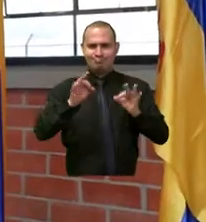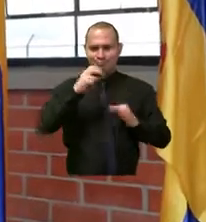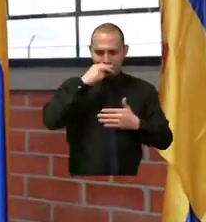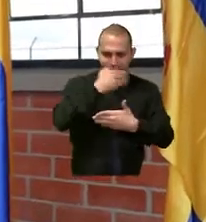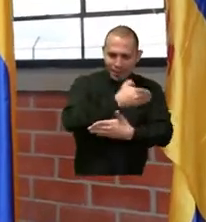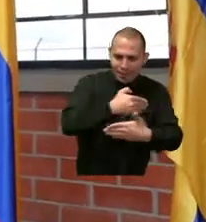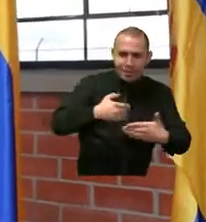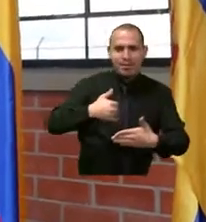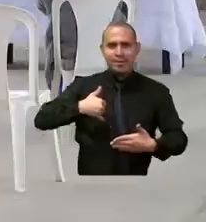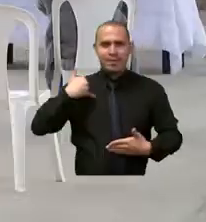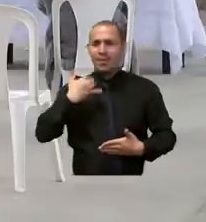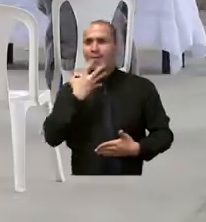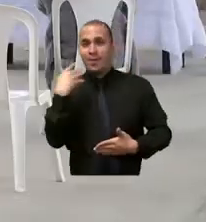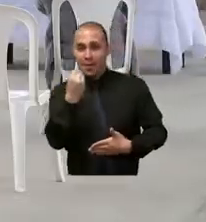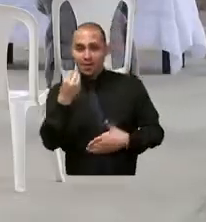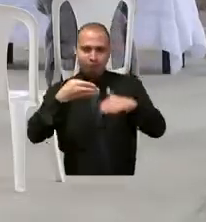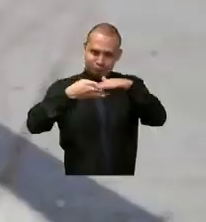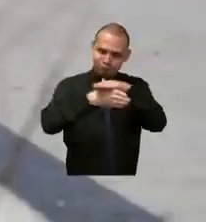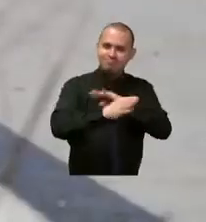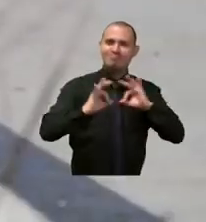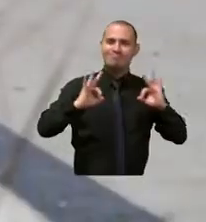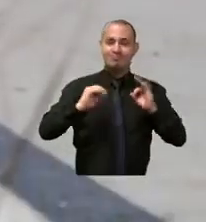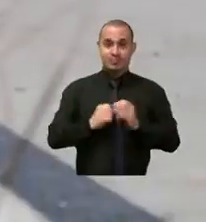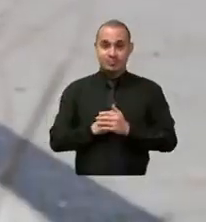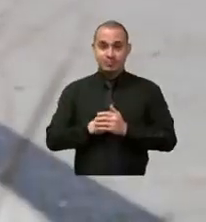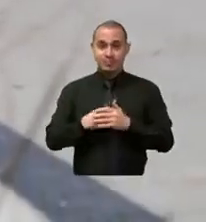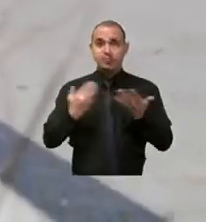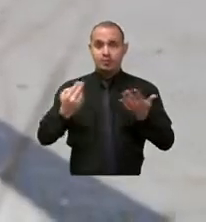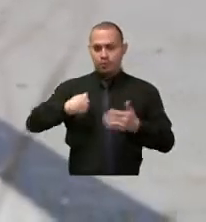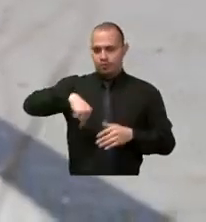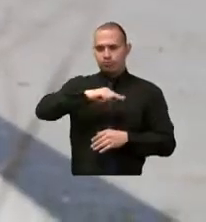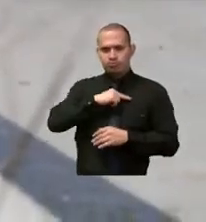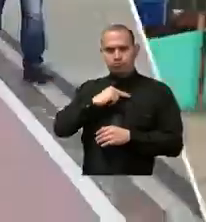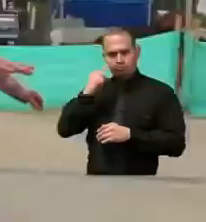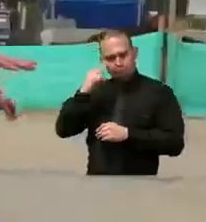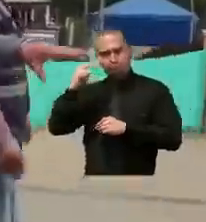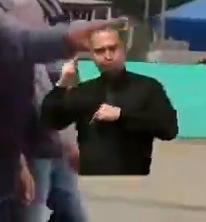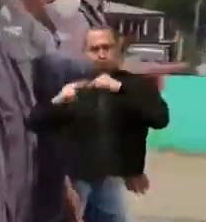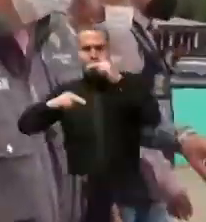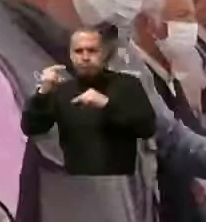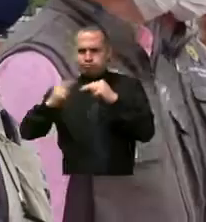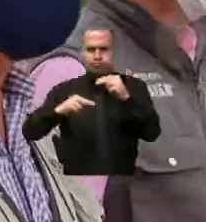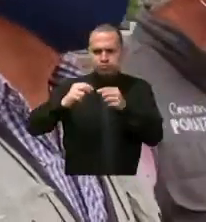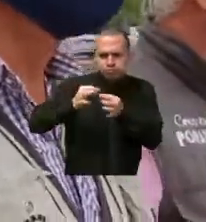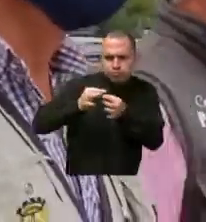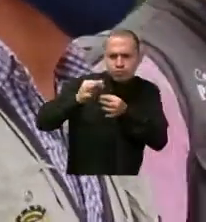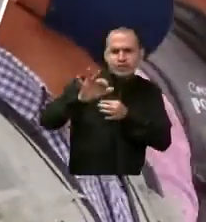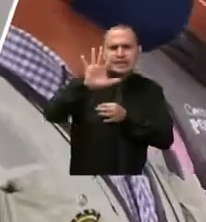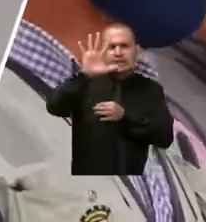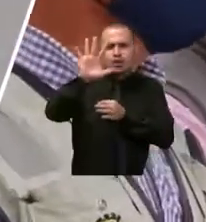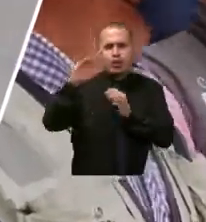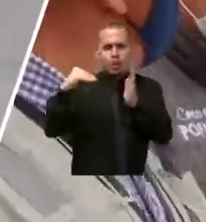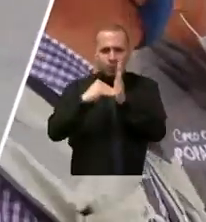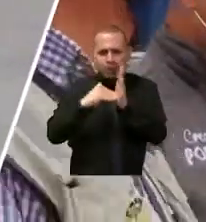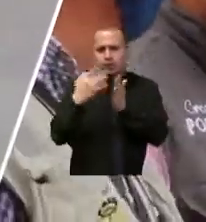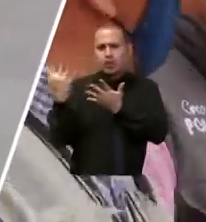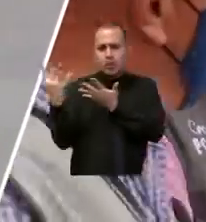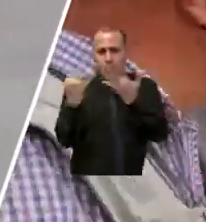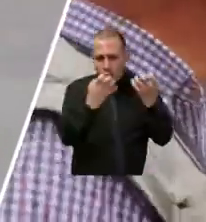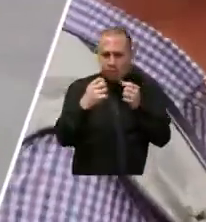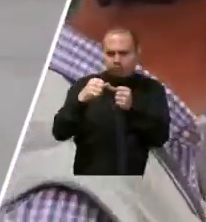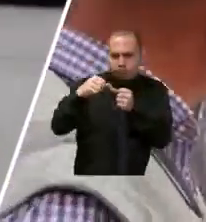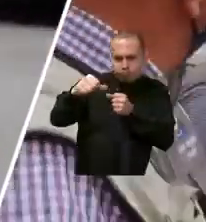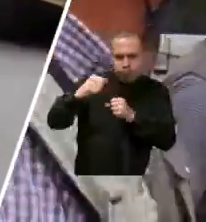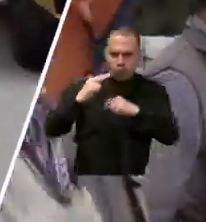a niños, niñas y adolescentes. Realizamos 5.901 metros lineales de pavimento